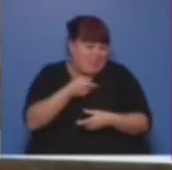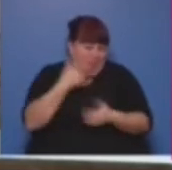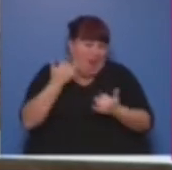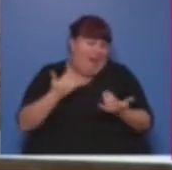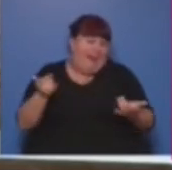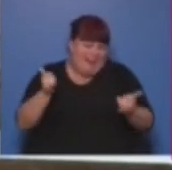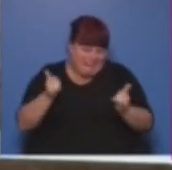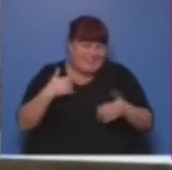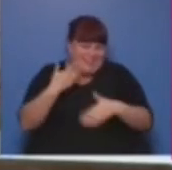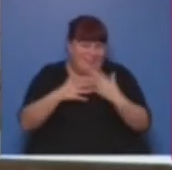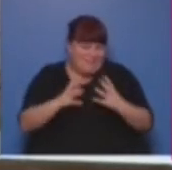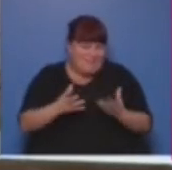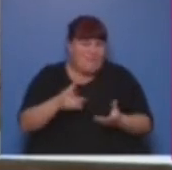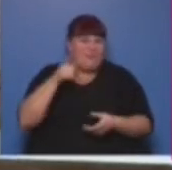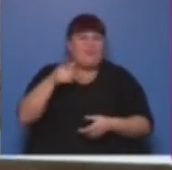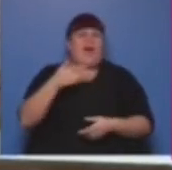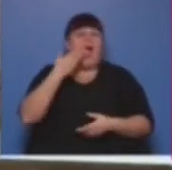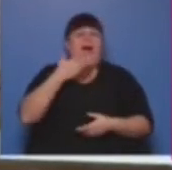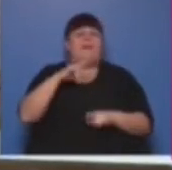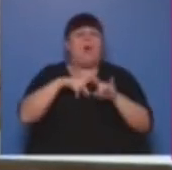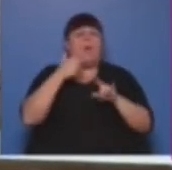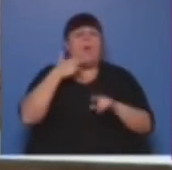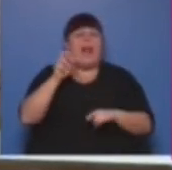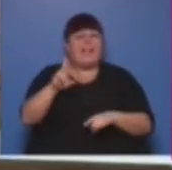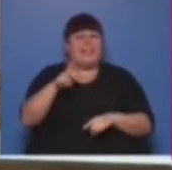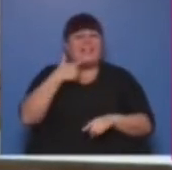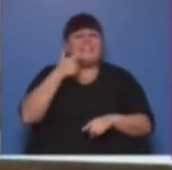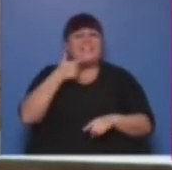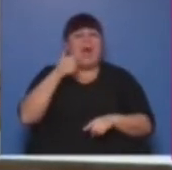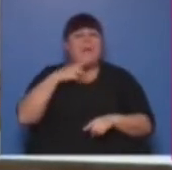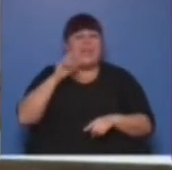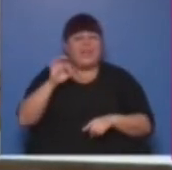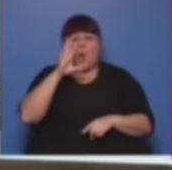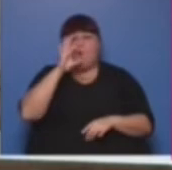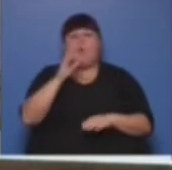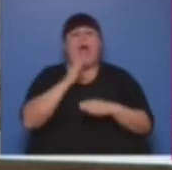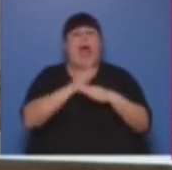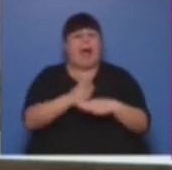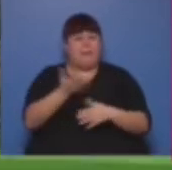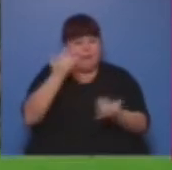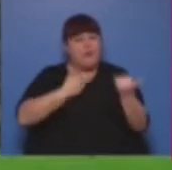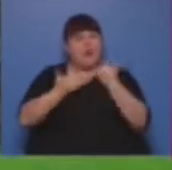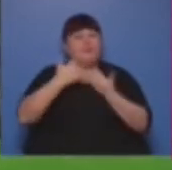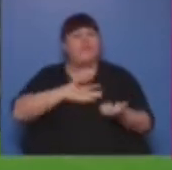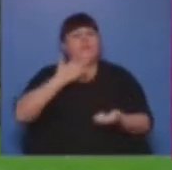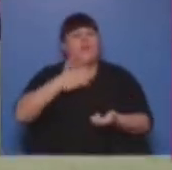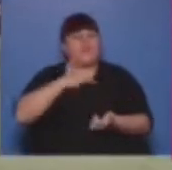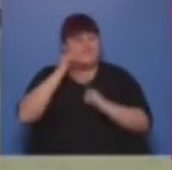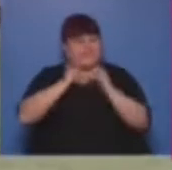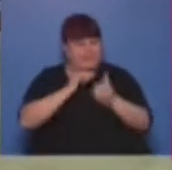obviamente, bueno, en la voz de Walter Saavedra nunca jamás, dame poesía, nene, dale, mirá.